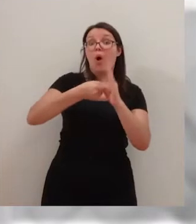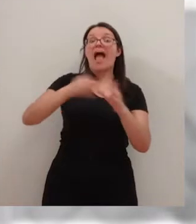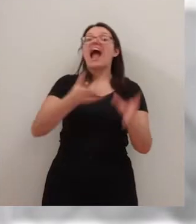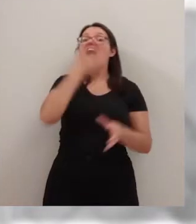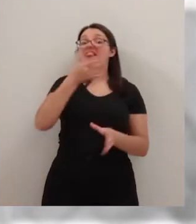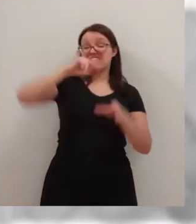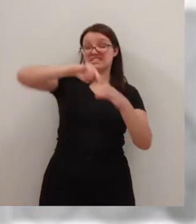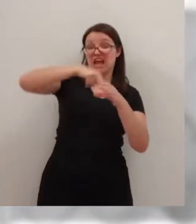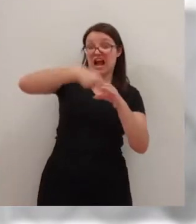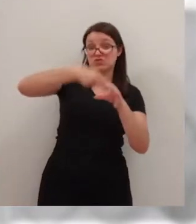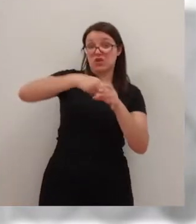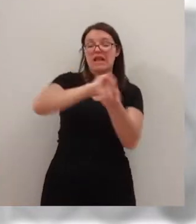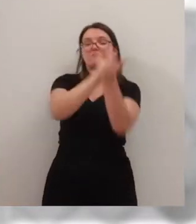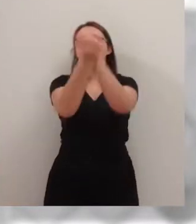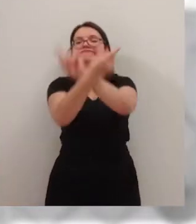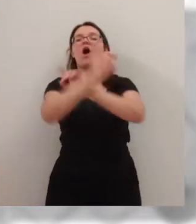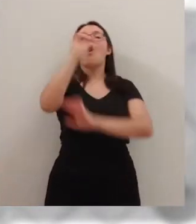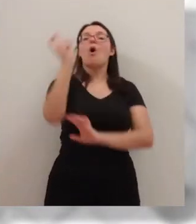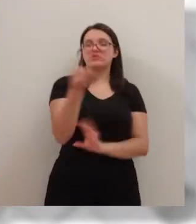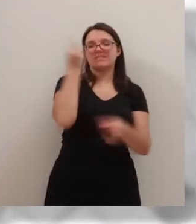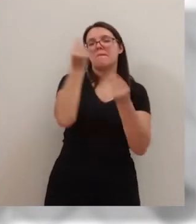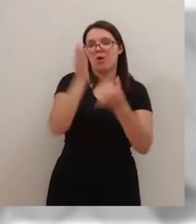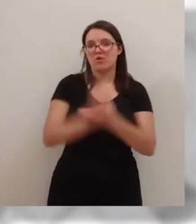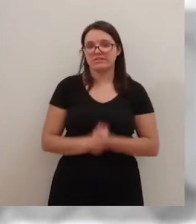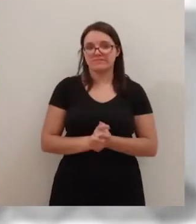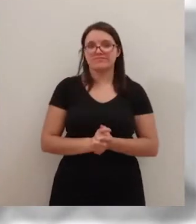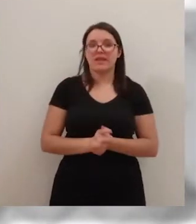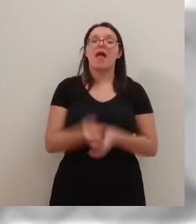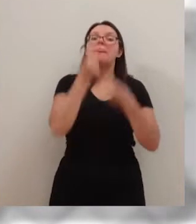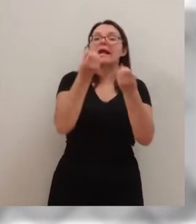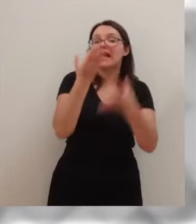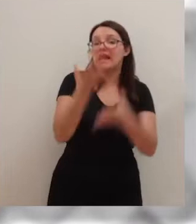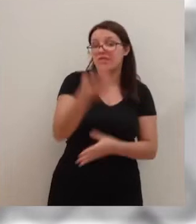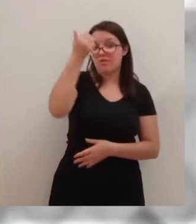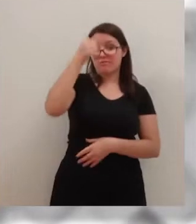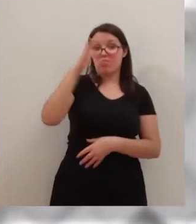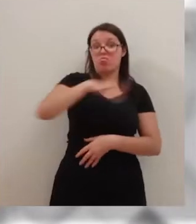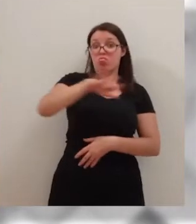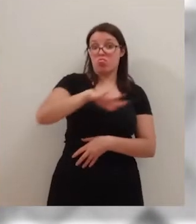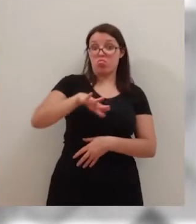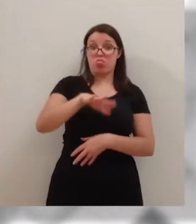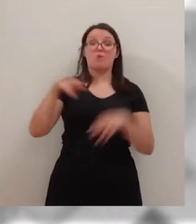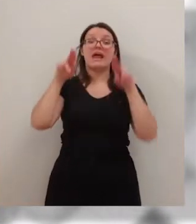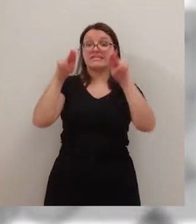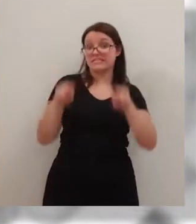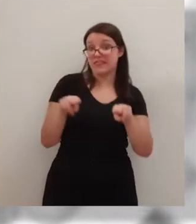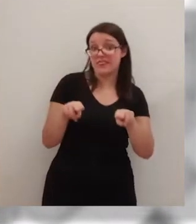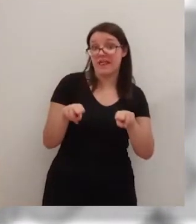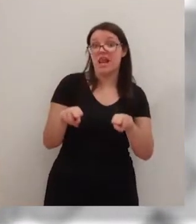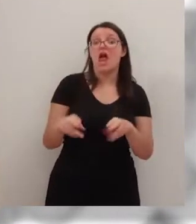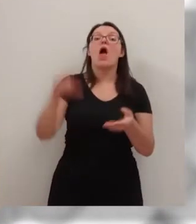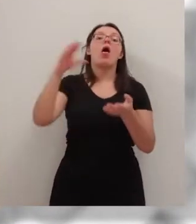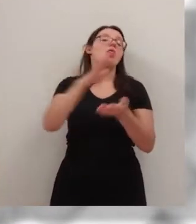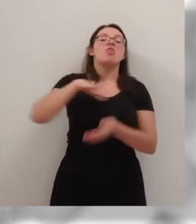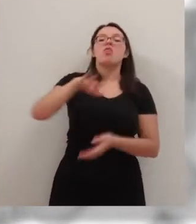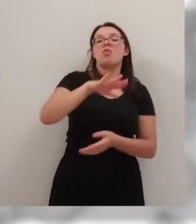gasoil se sustituyan por otras más eficientes. Tras su declaración como Entorno Residencial de Rehabilitación Programada, las